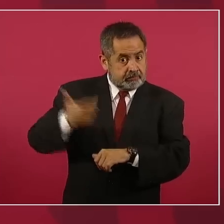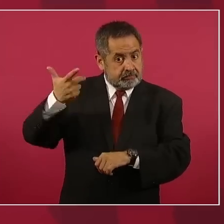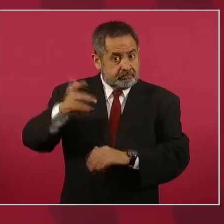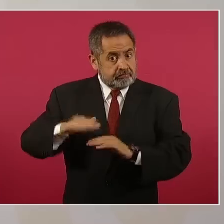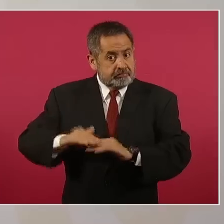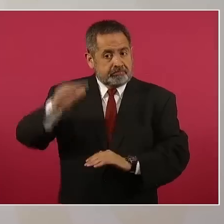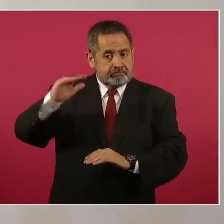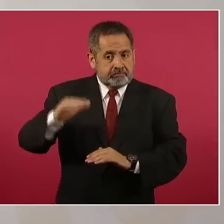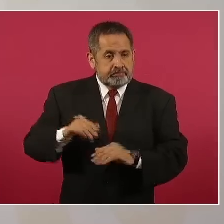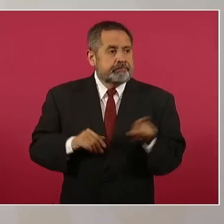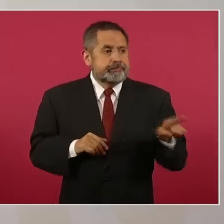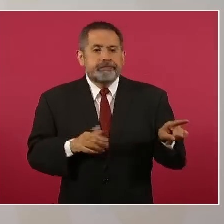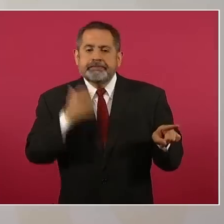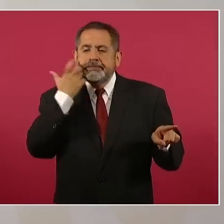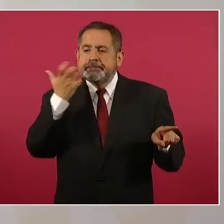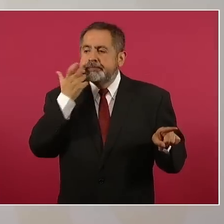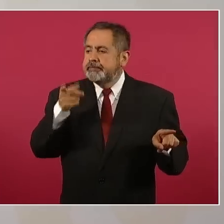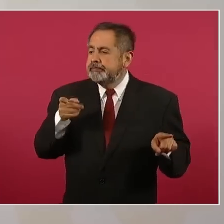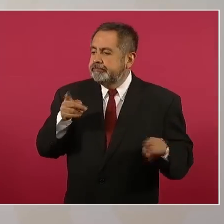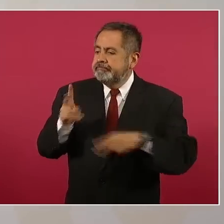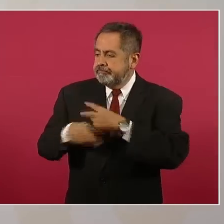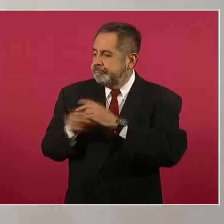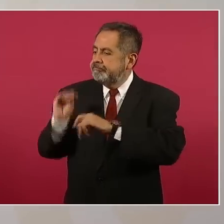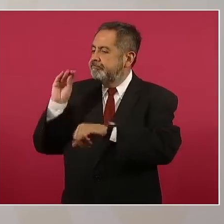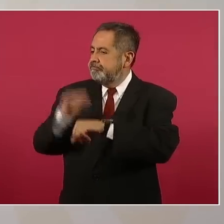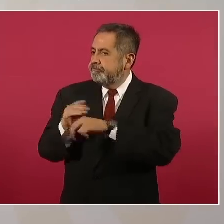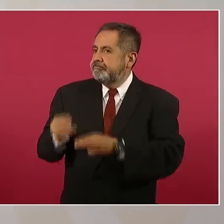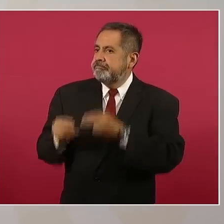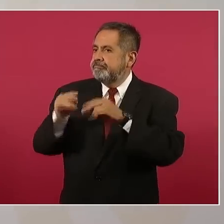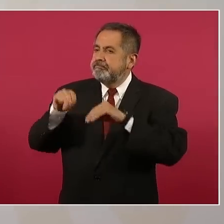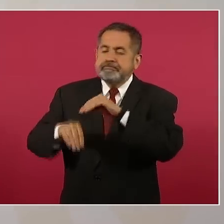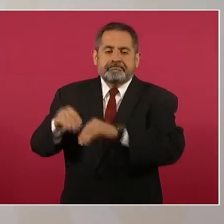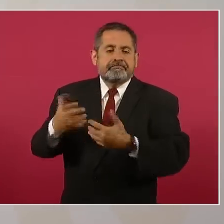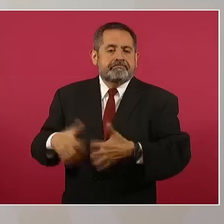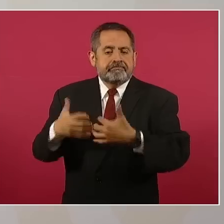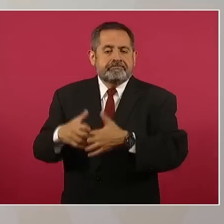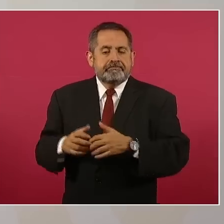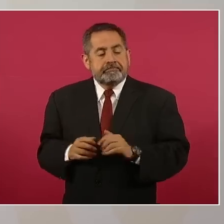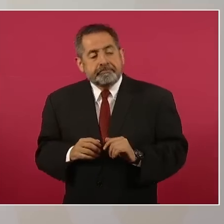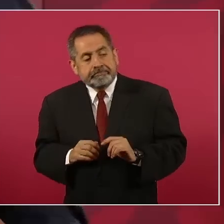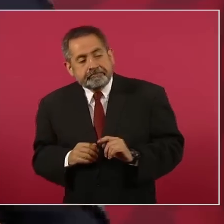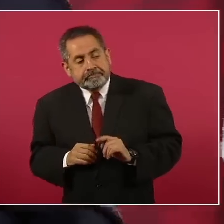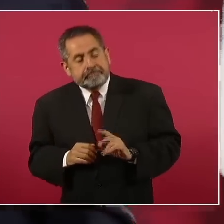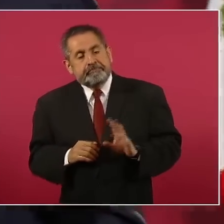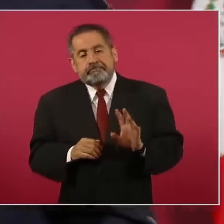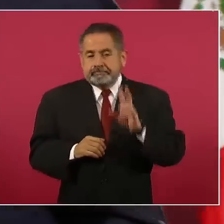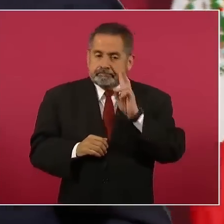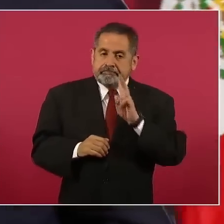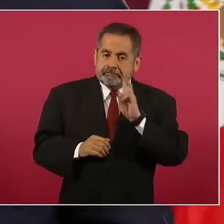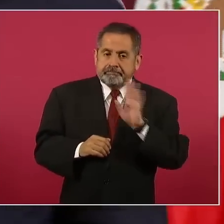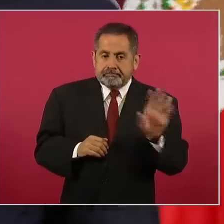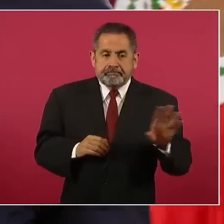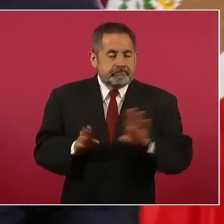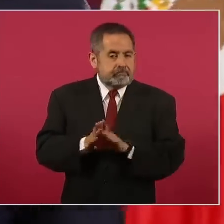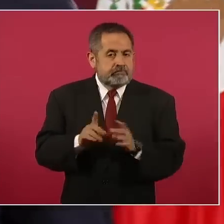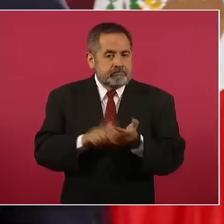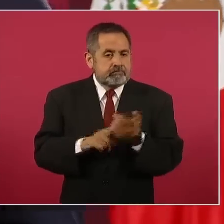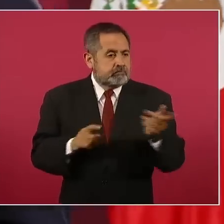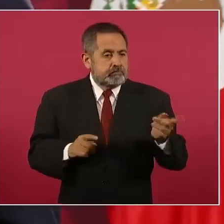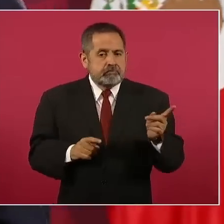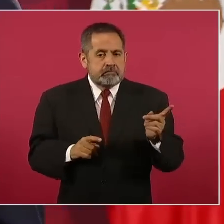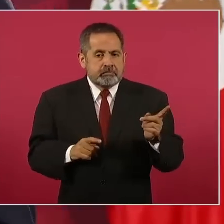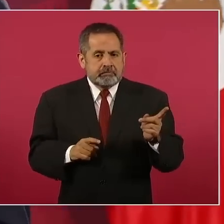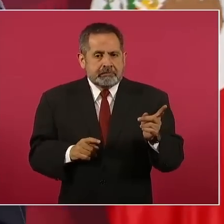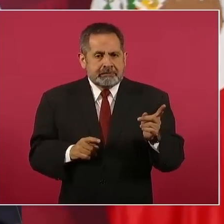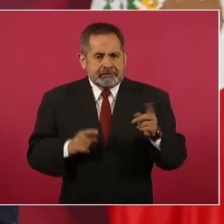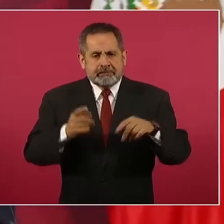pues ya es más atractivo para quienes tienen esas